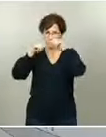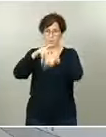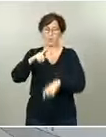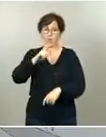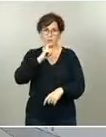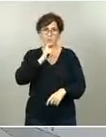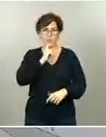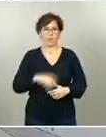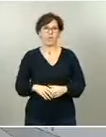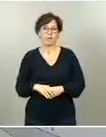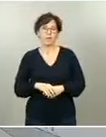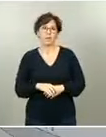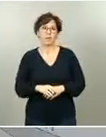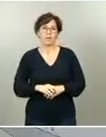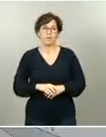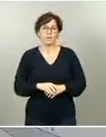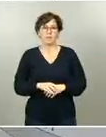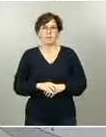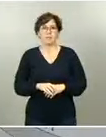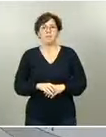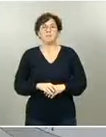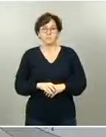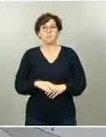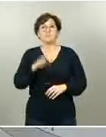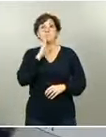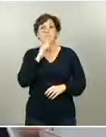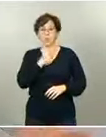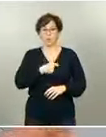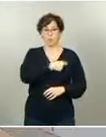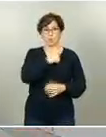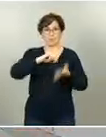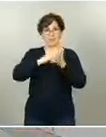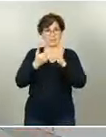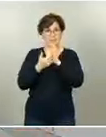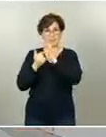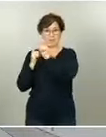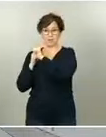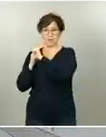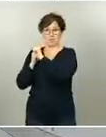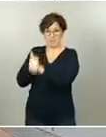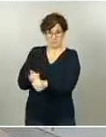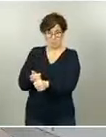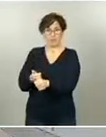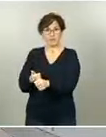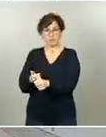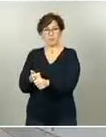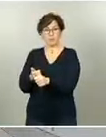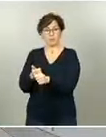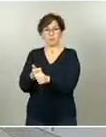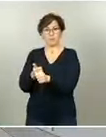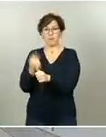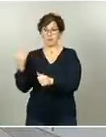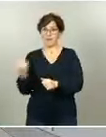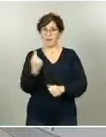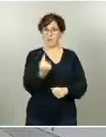En todos y cada uno de los comités técnicos de seguimiento de desescalada, previamente antes de la desescalada, también en las